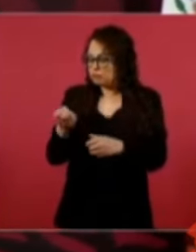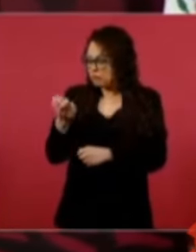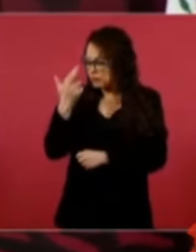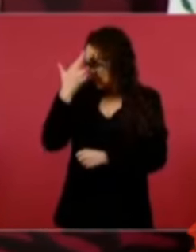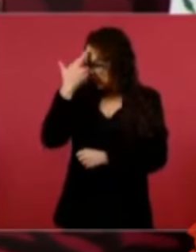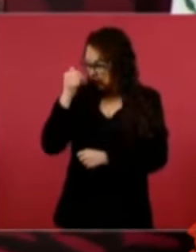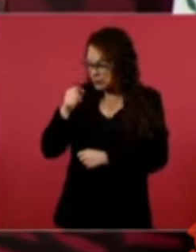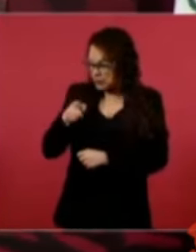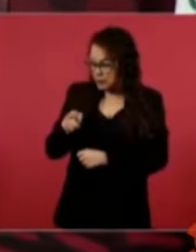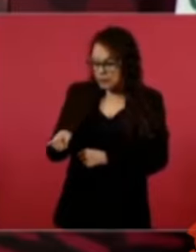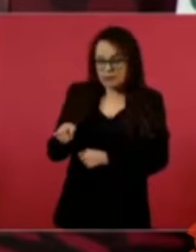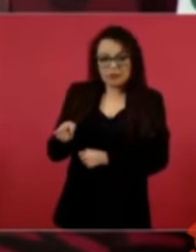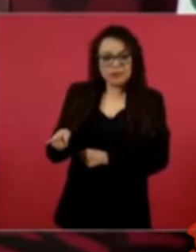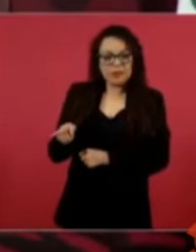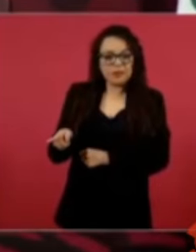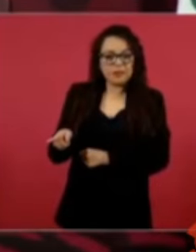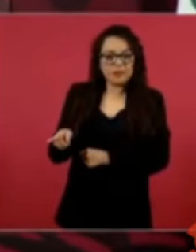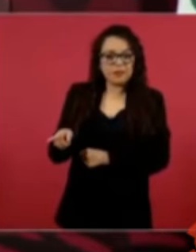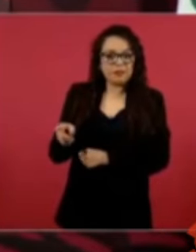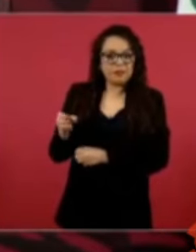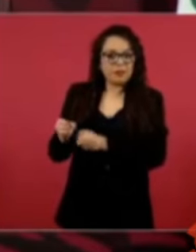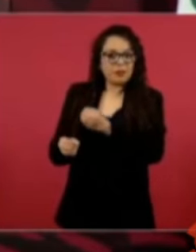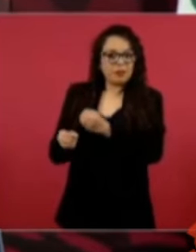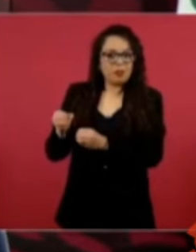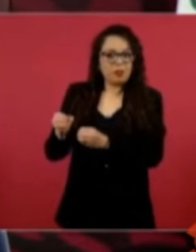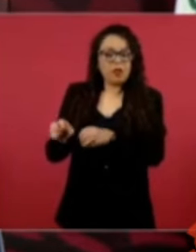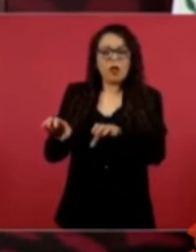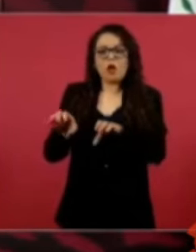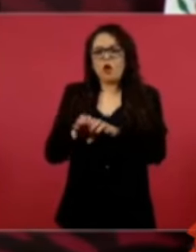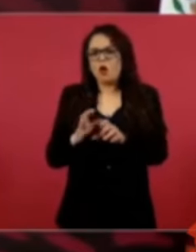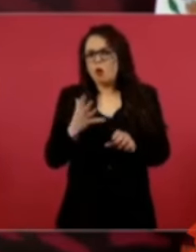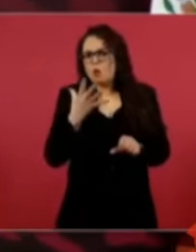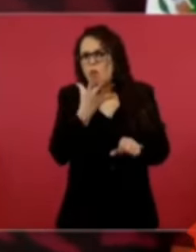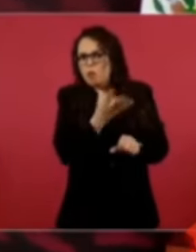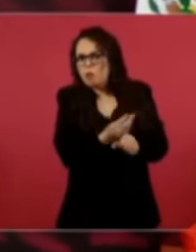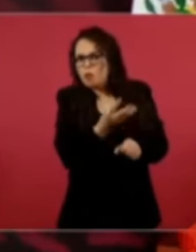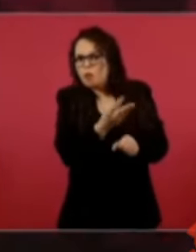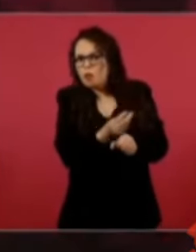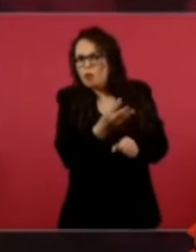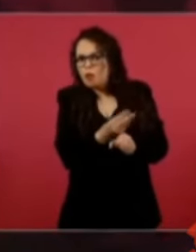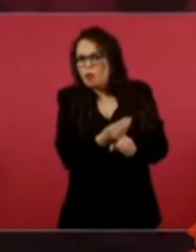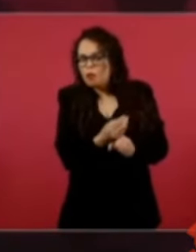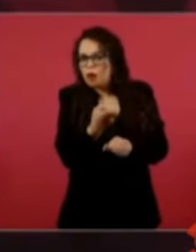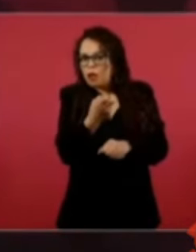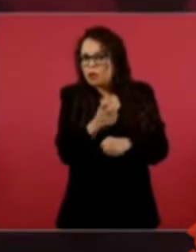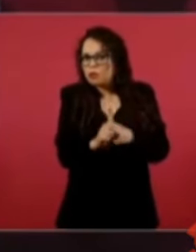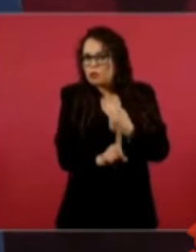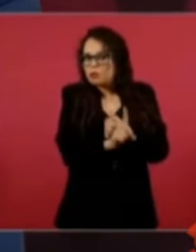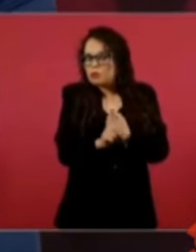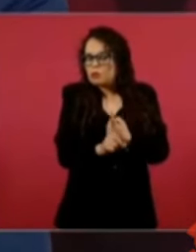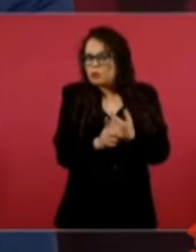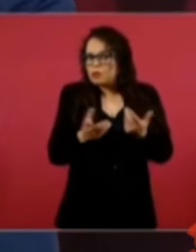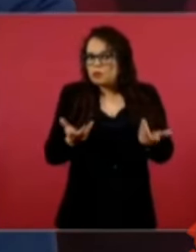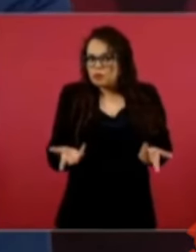¿Y cómo se enfrenta una decadencia?